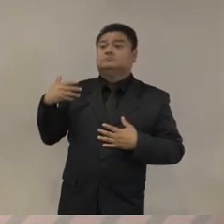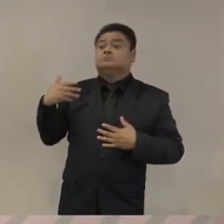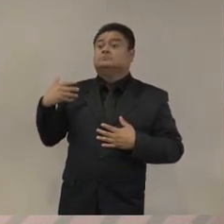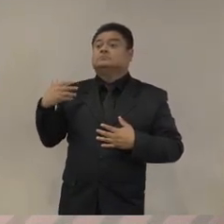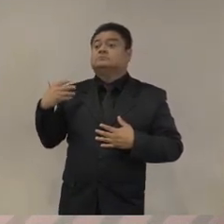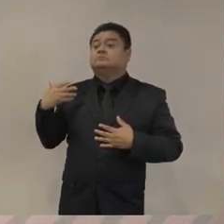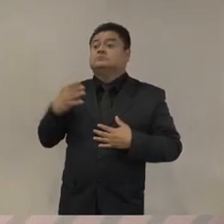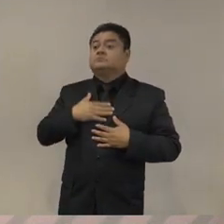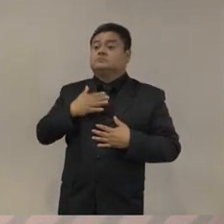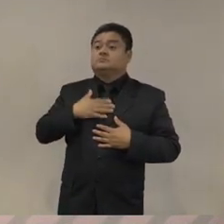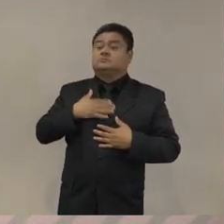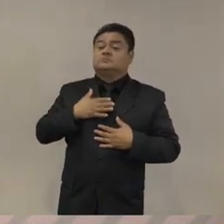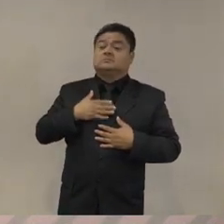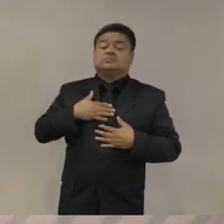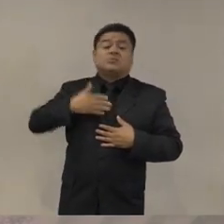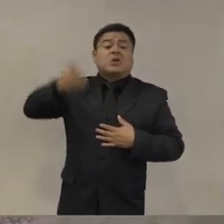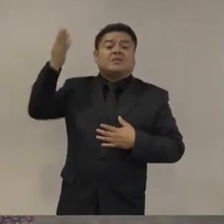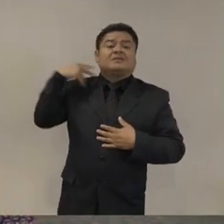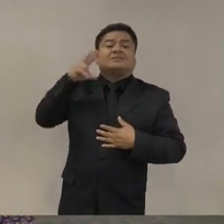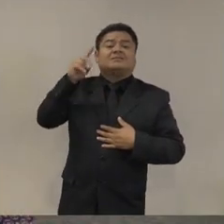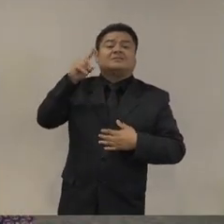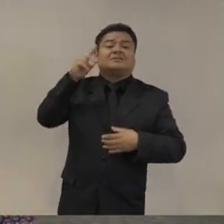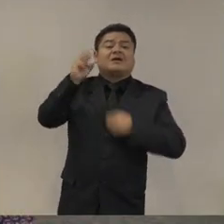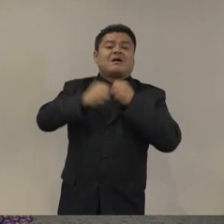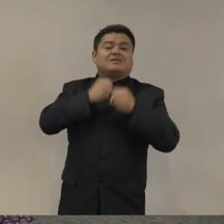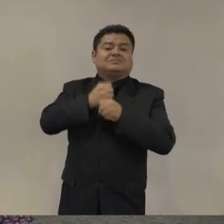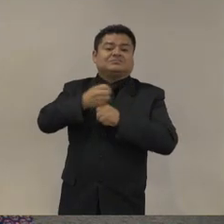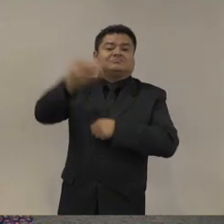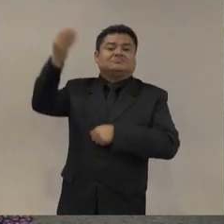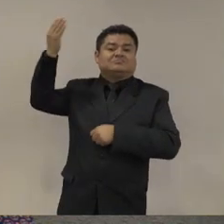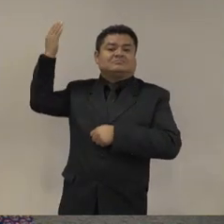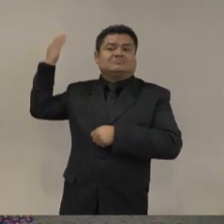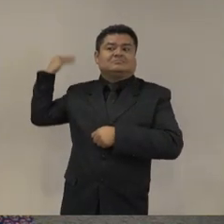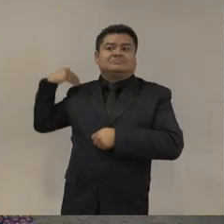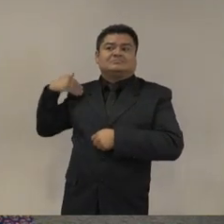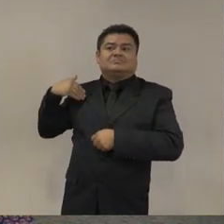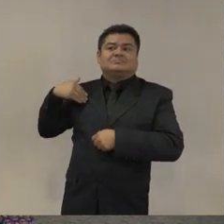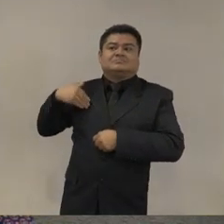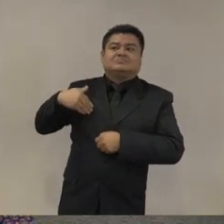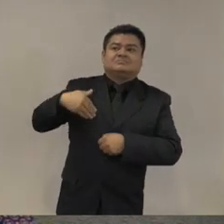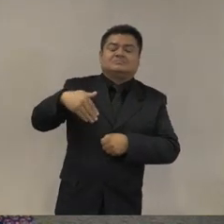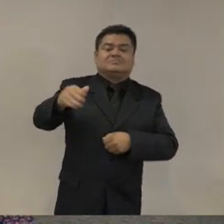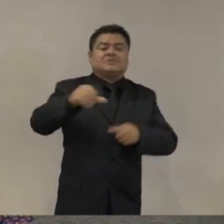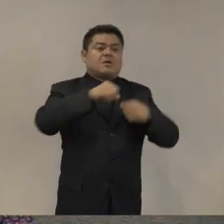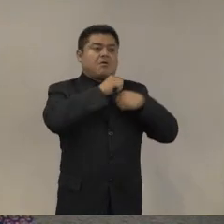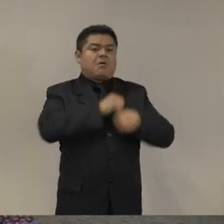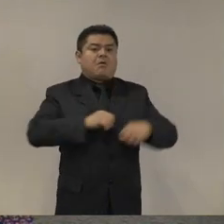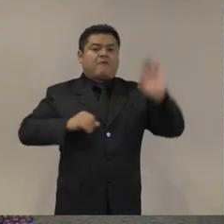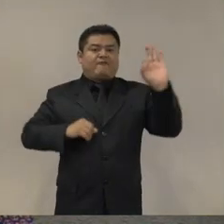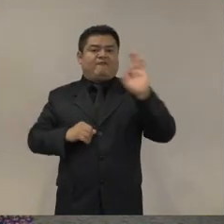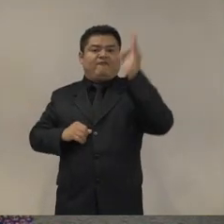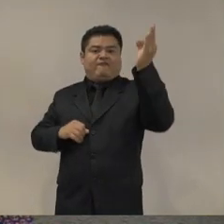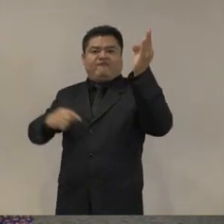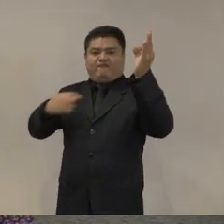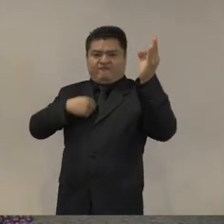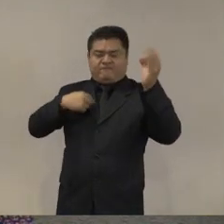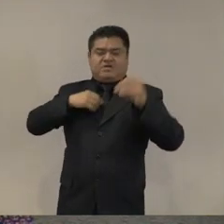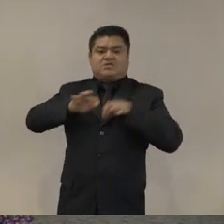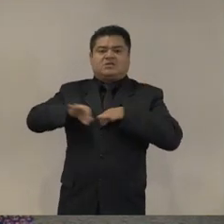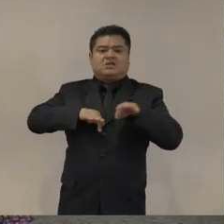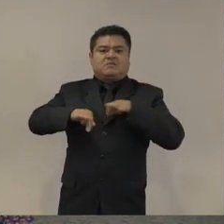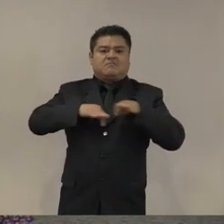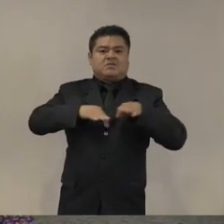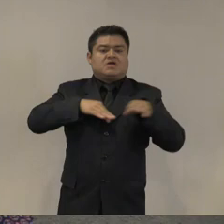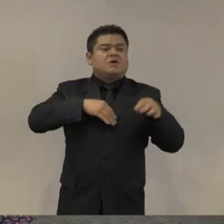yo tengo cinco o años siendo interlocutor de las autoridades federales proponiendo un sistema robusto de controles